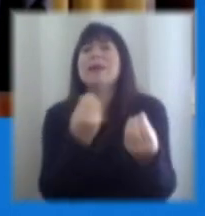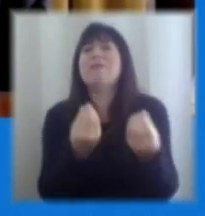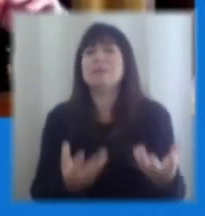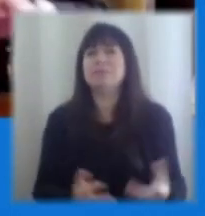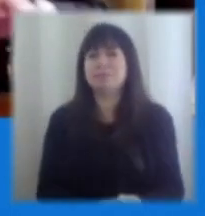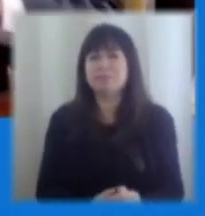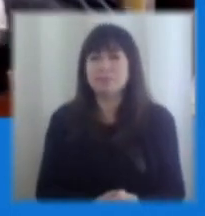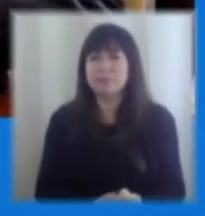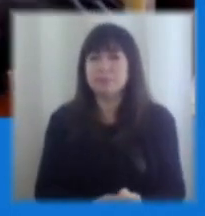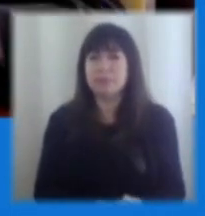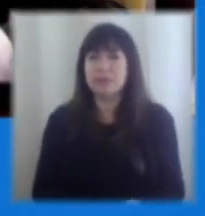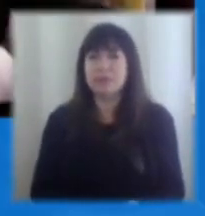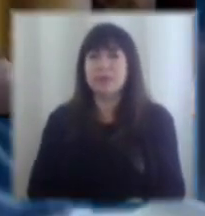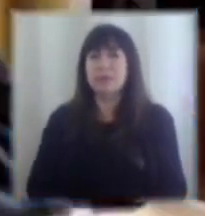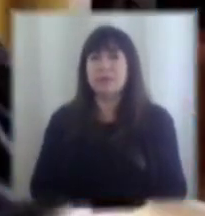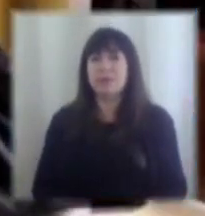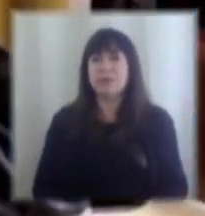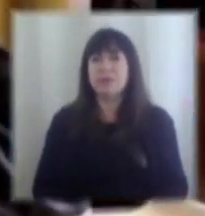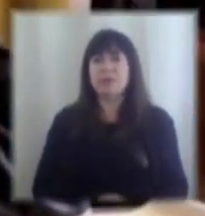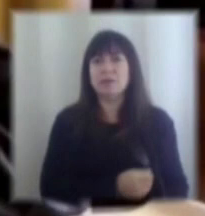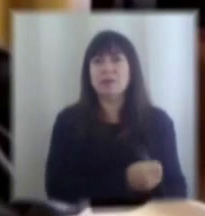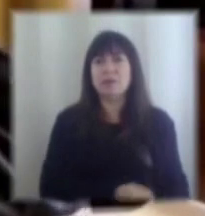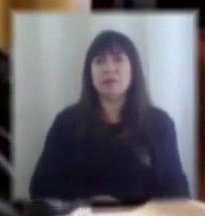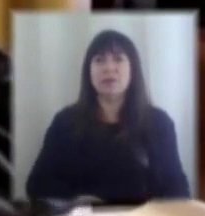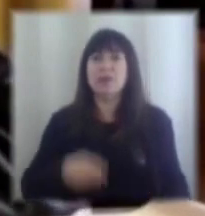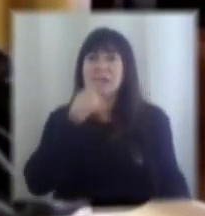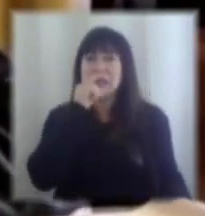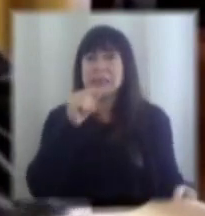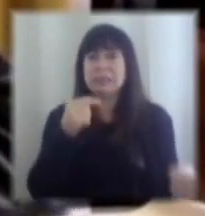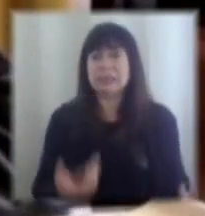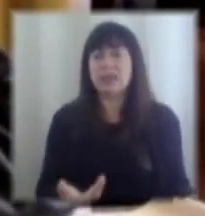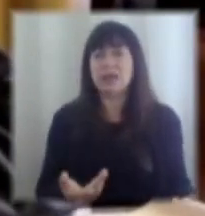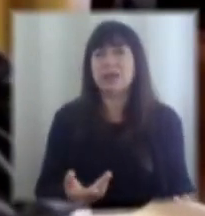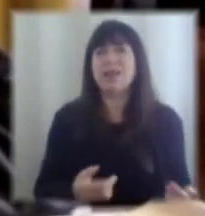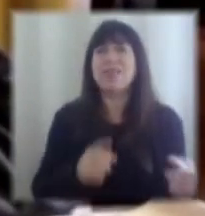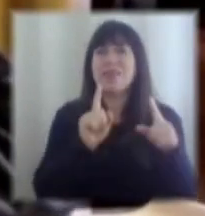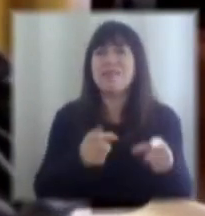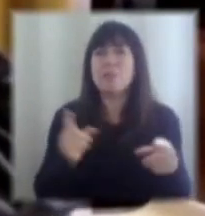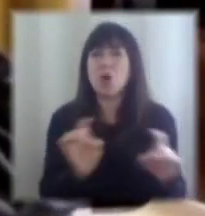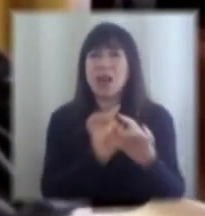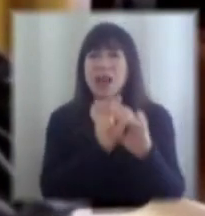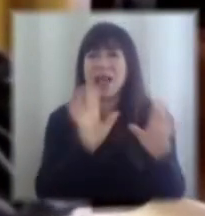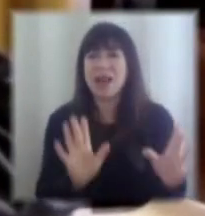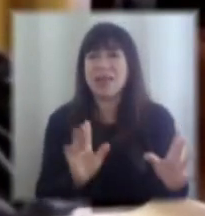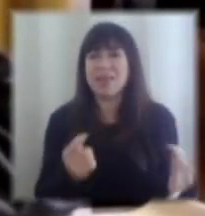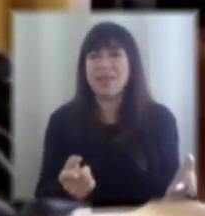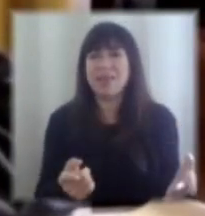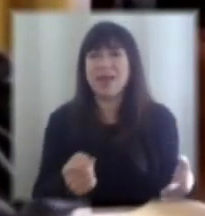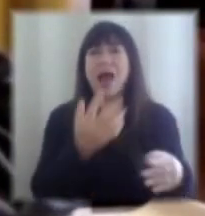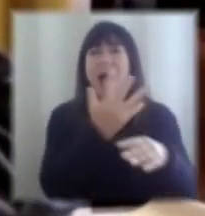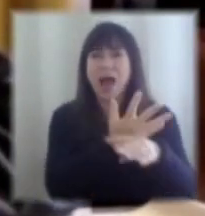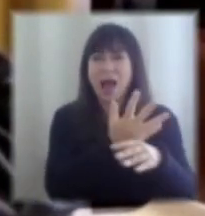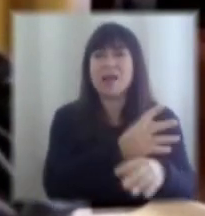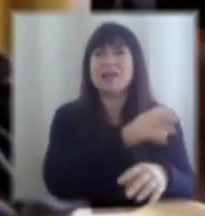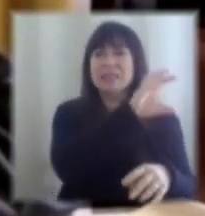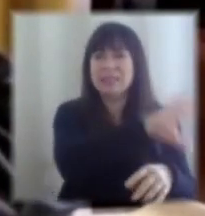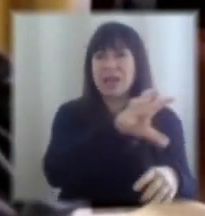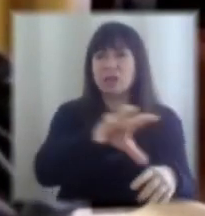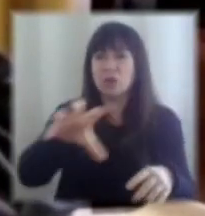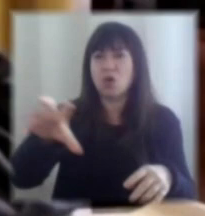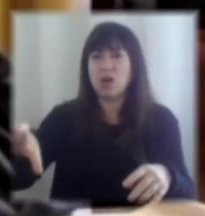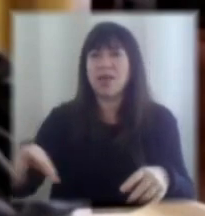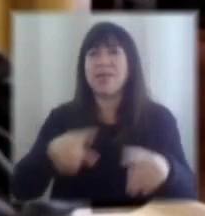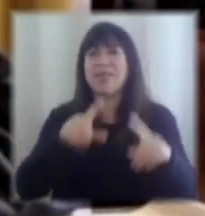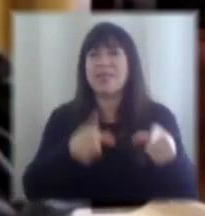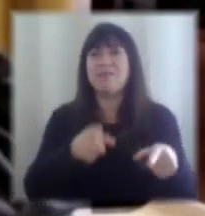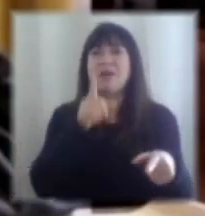hay varias cosas primero tomando lo que hablábamos recién hay que tener muy claro que acá hay sectores hay industrias que van a tener un cambio